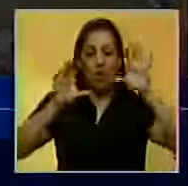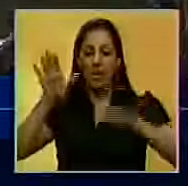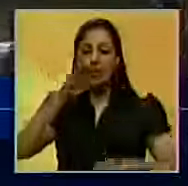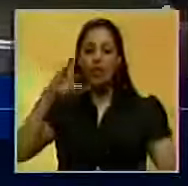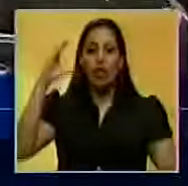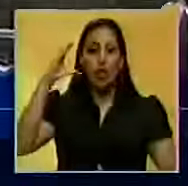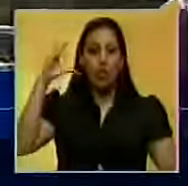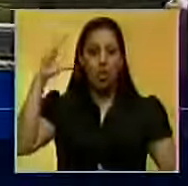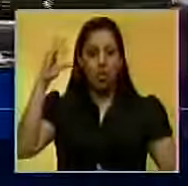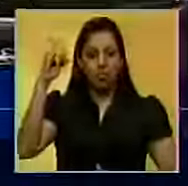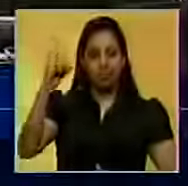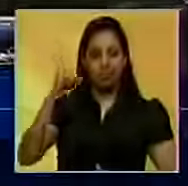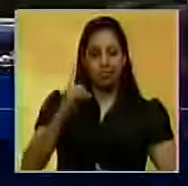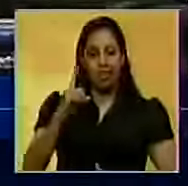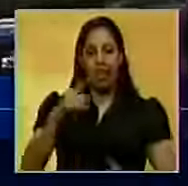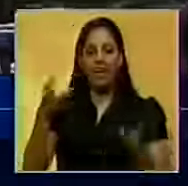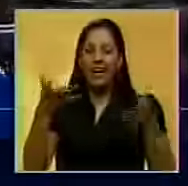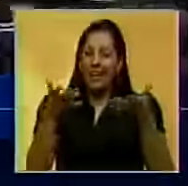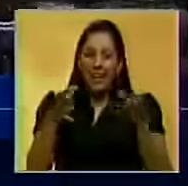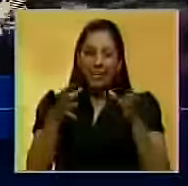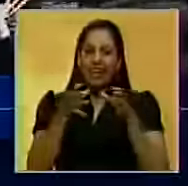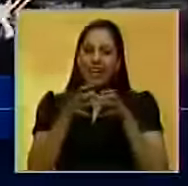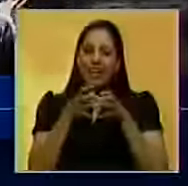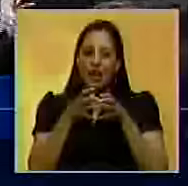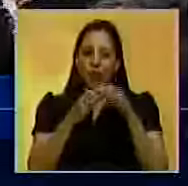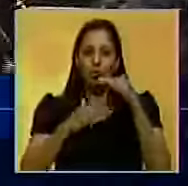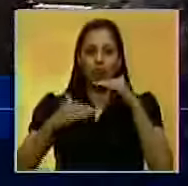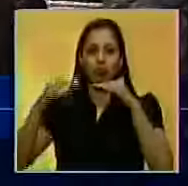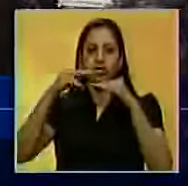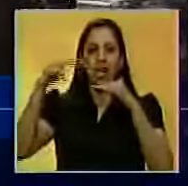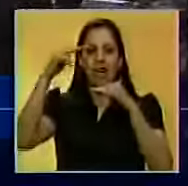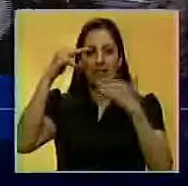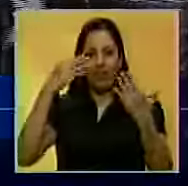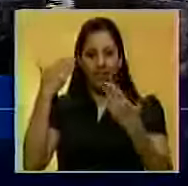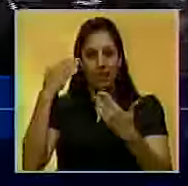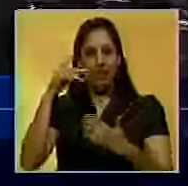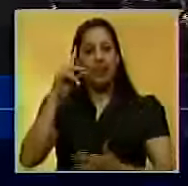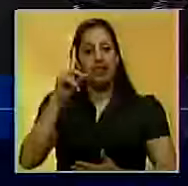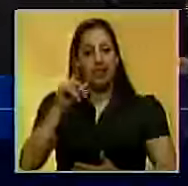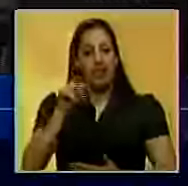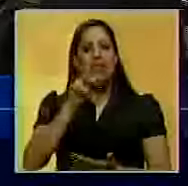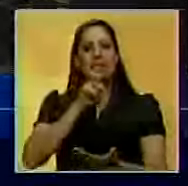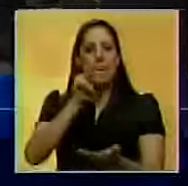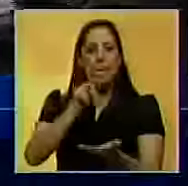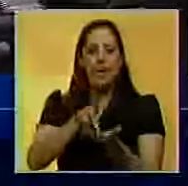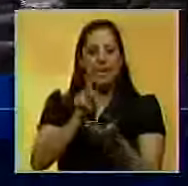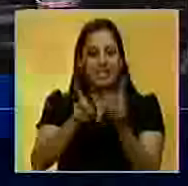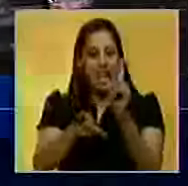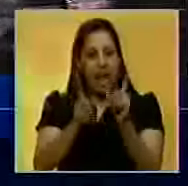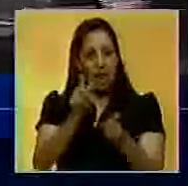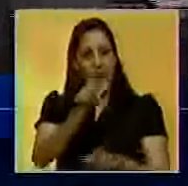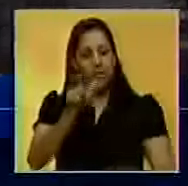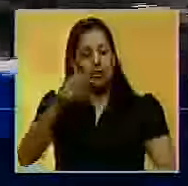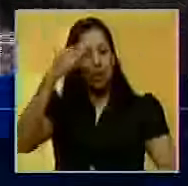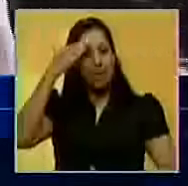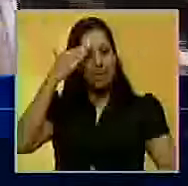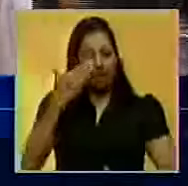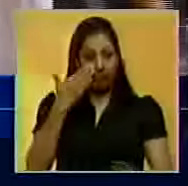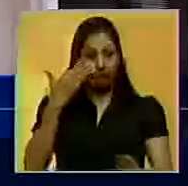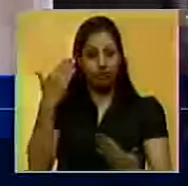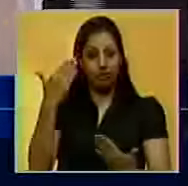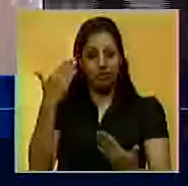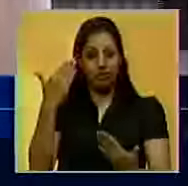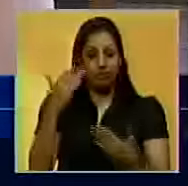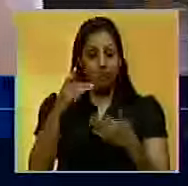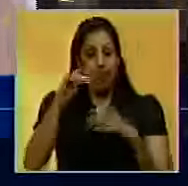de Colombia. Van a sostener una reunión de alto nivel, que también participan algunos funcionarios militares. Ven ustedes en